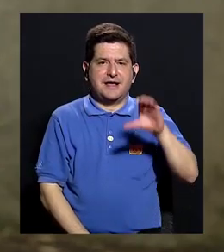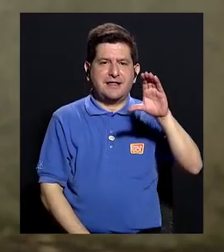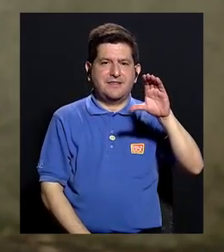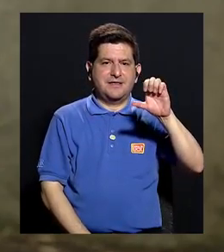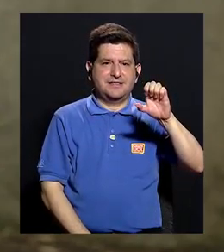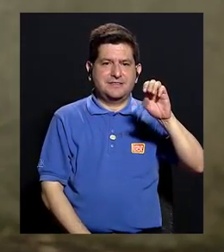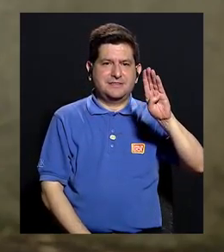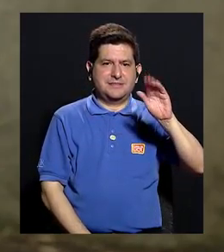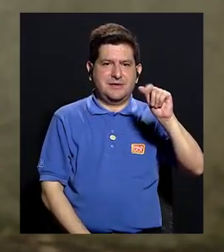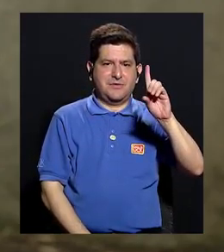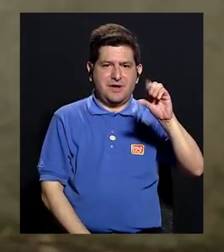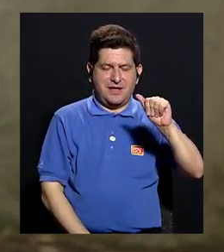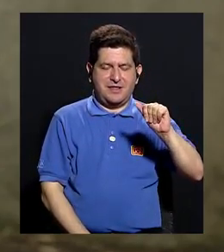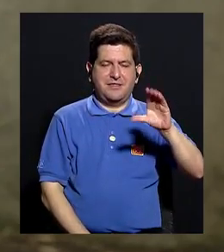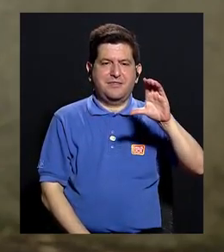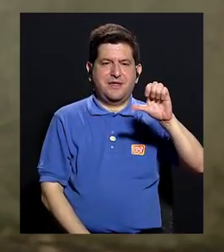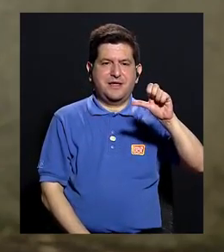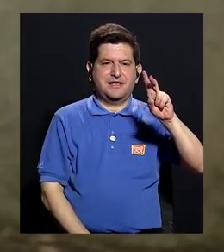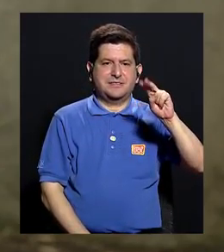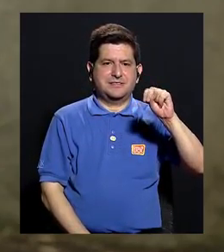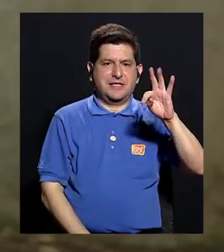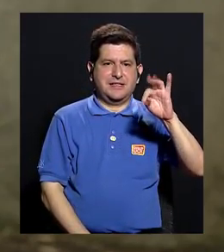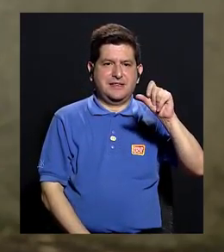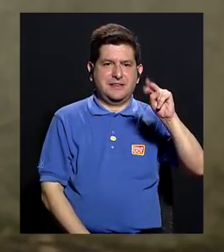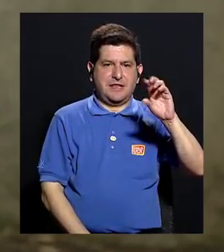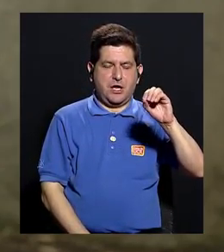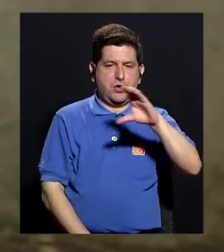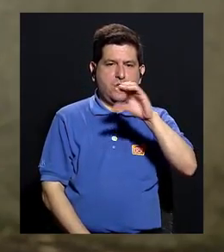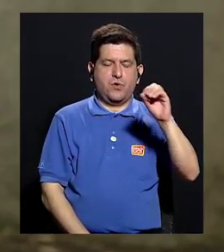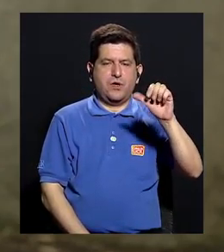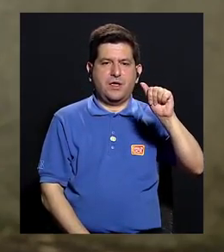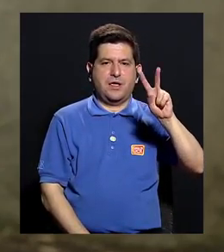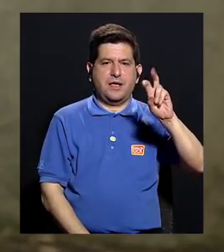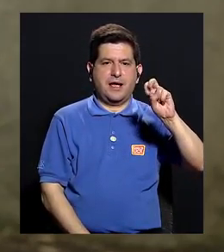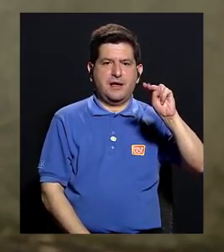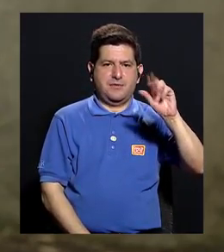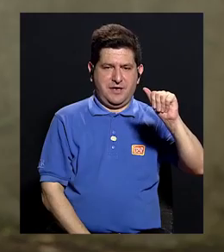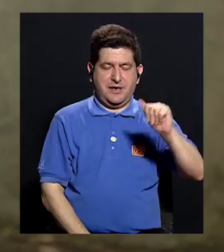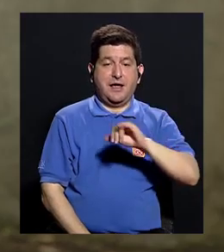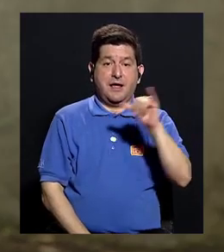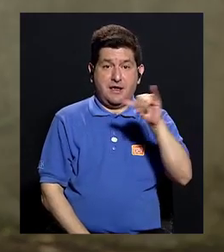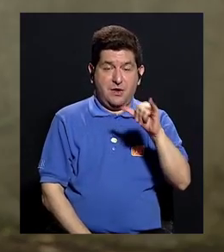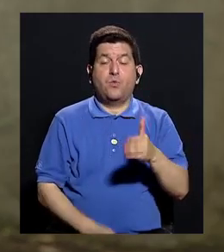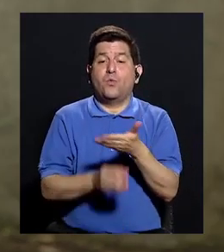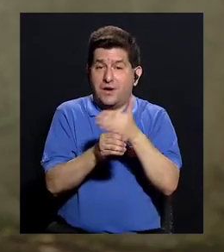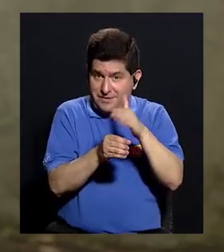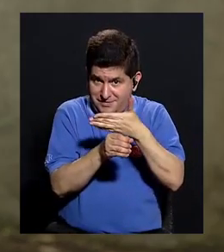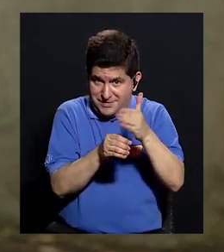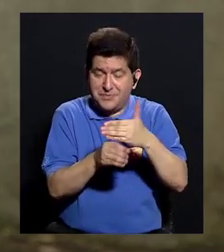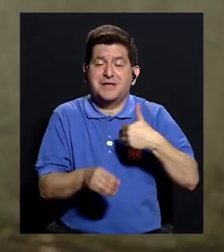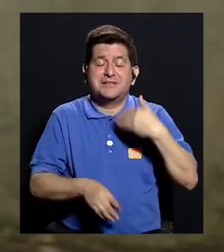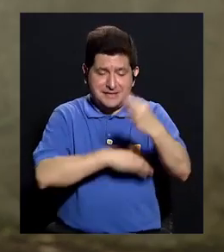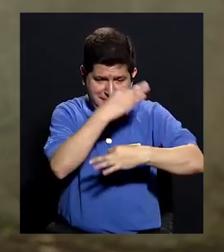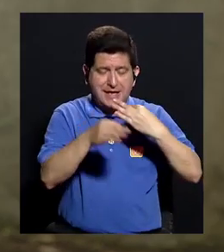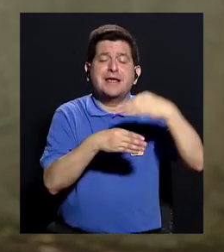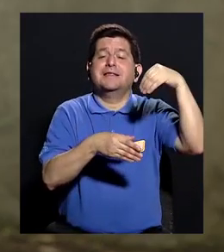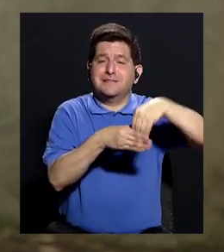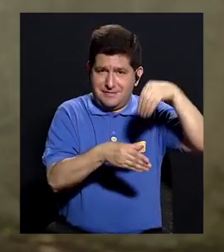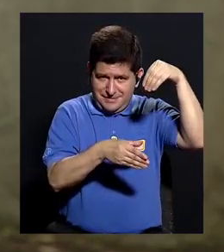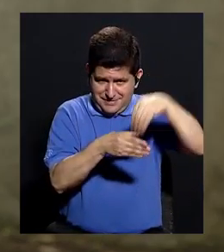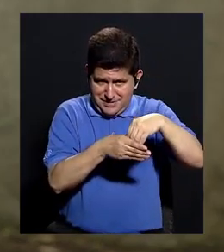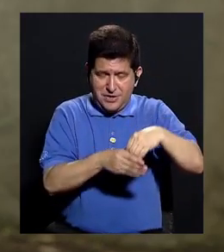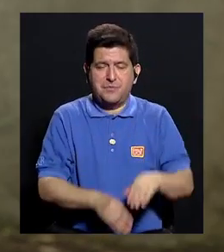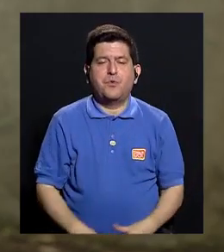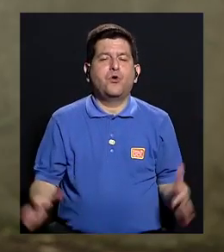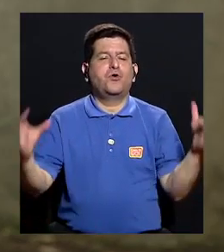cebada, el acenteno y la avena, ¿verdad? Igualmente también aquellas cosas, por ejemplo, las cervezas, que también tienen algún tipo de